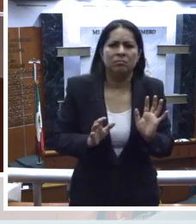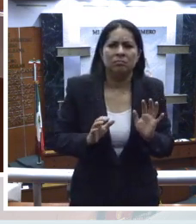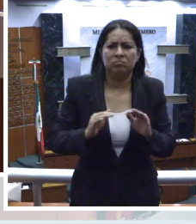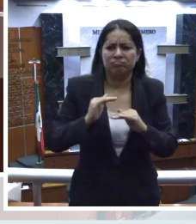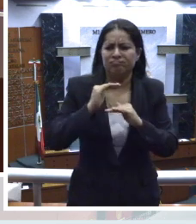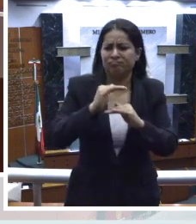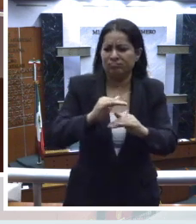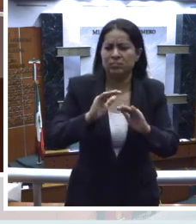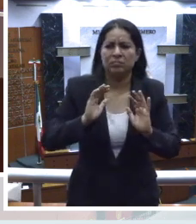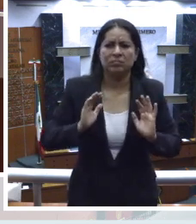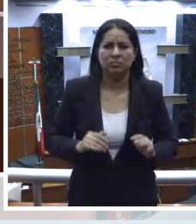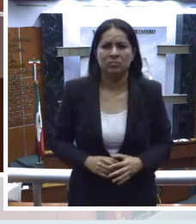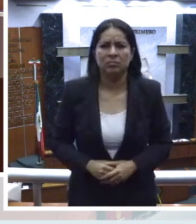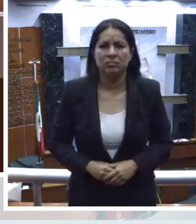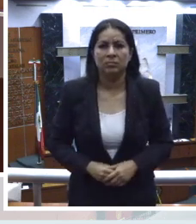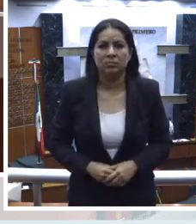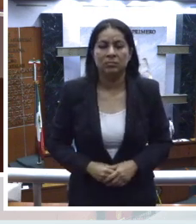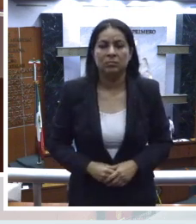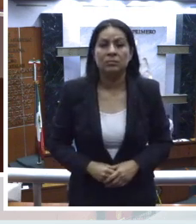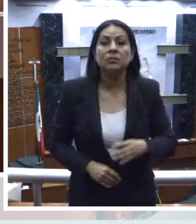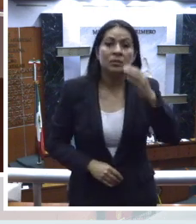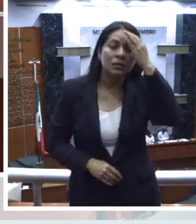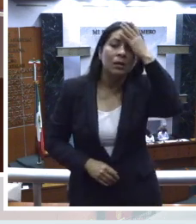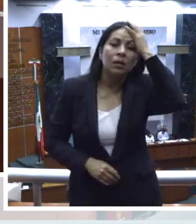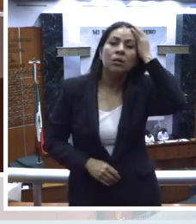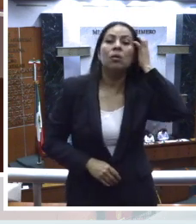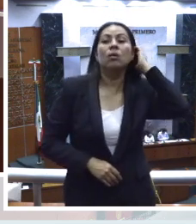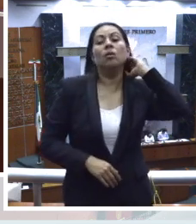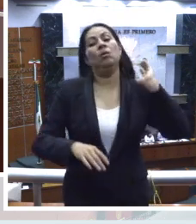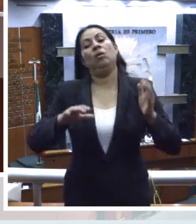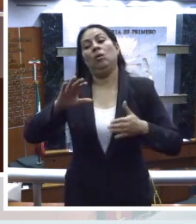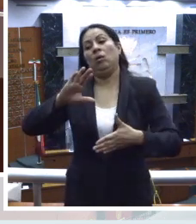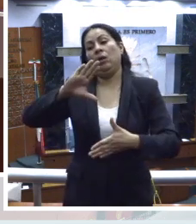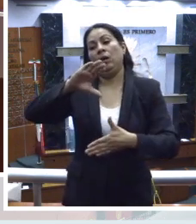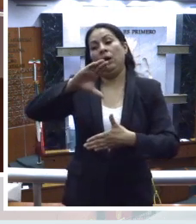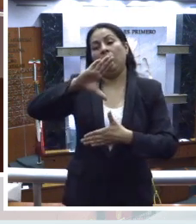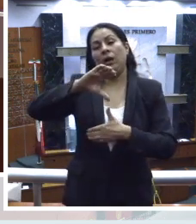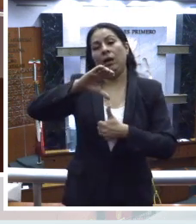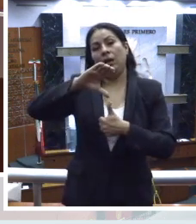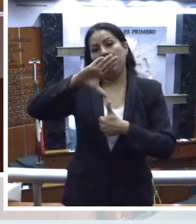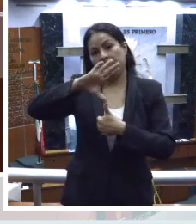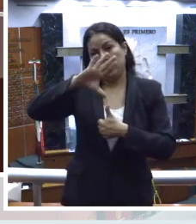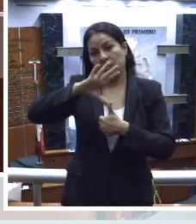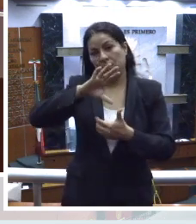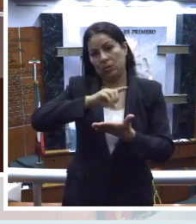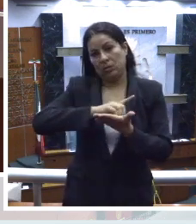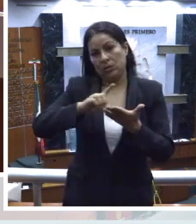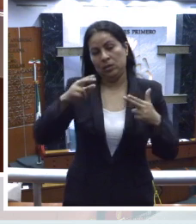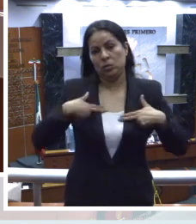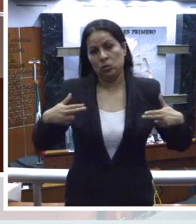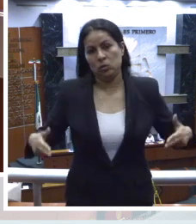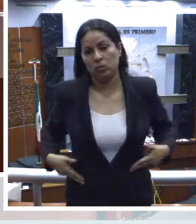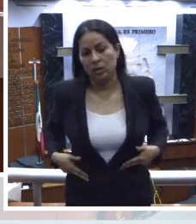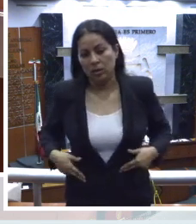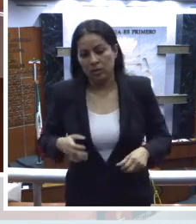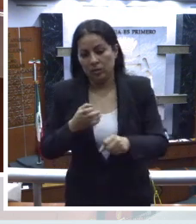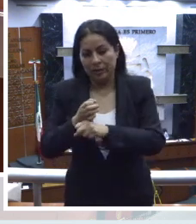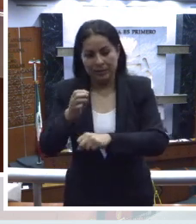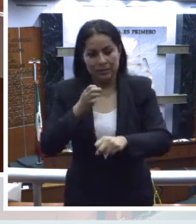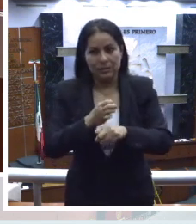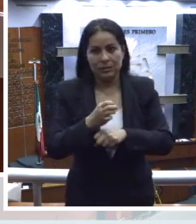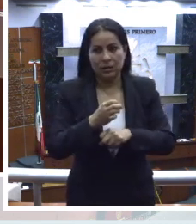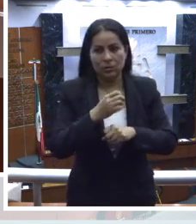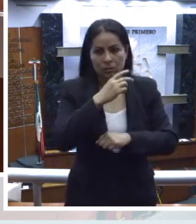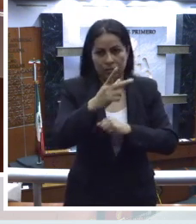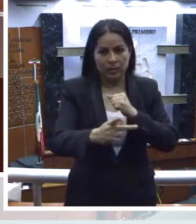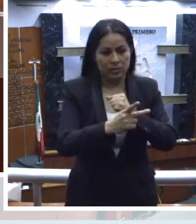soberanía. En la Convención Americana sobre Derechos Humanos, los estados, parte de la convención,